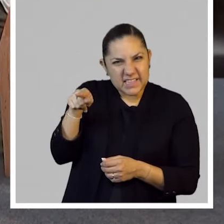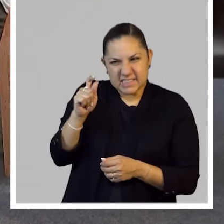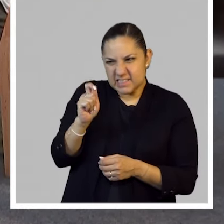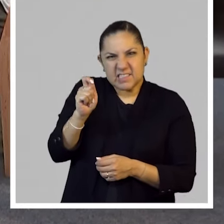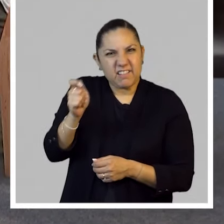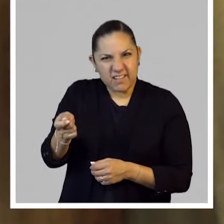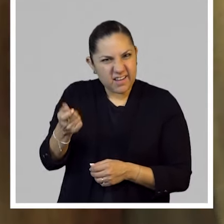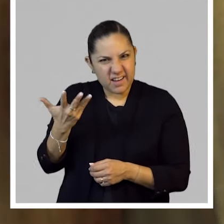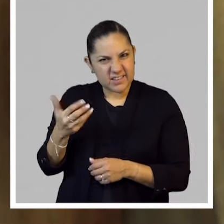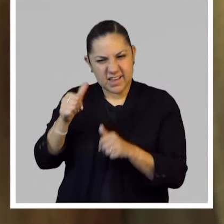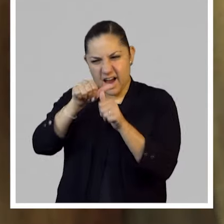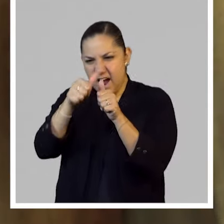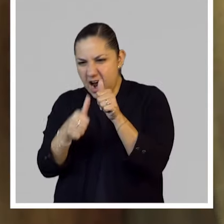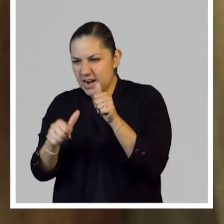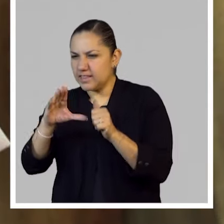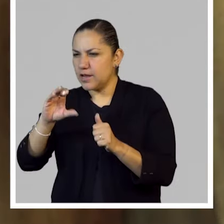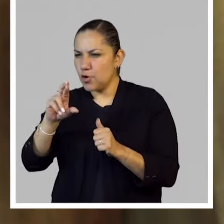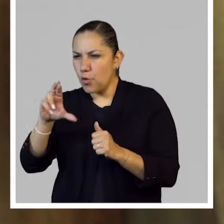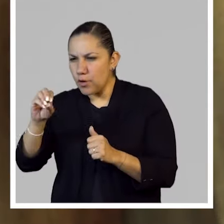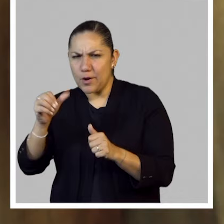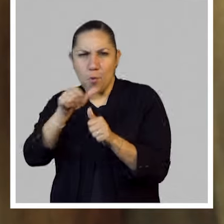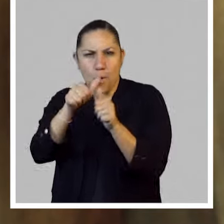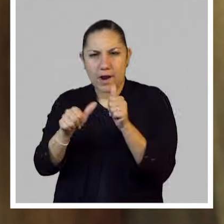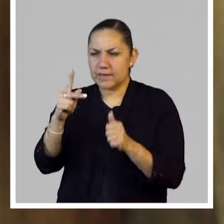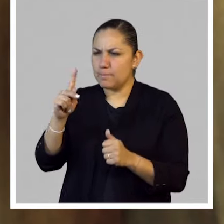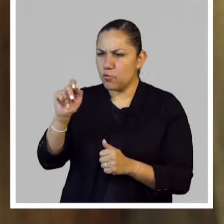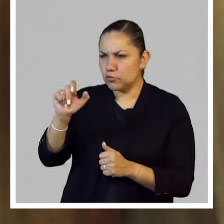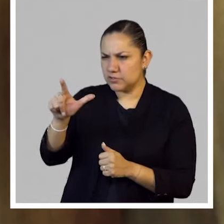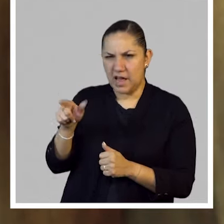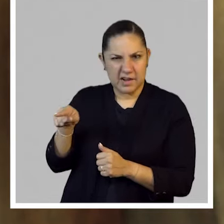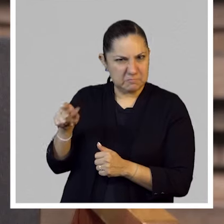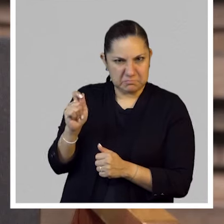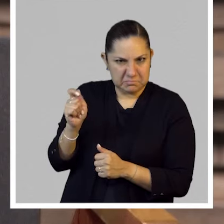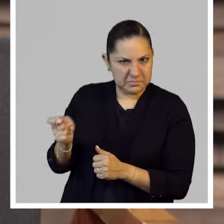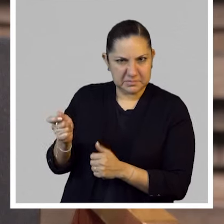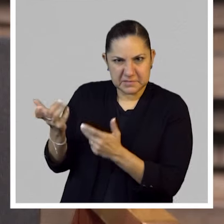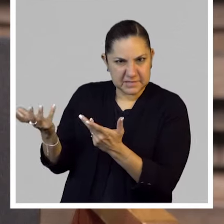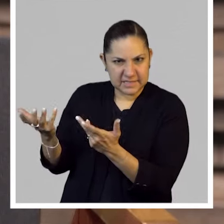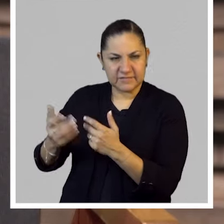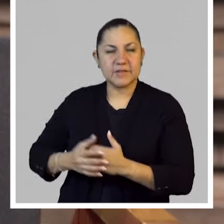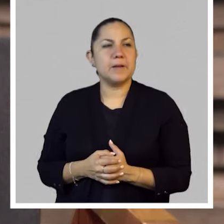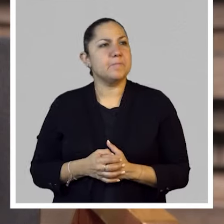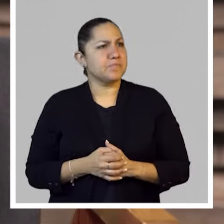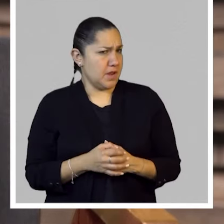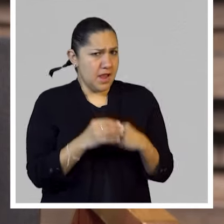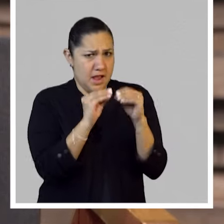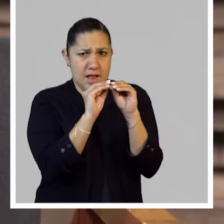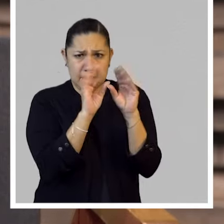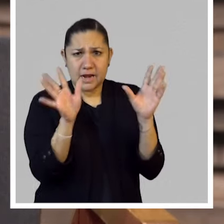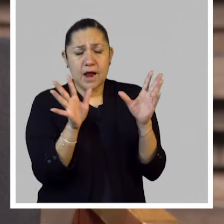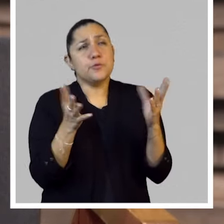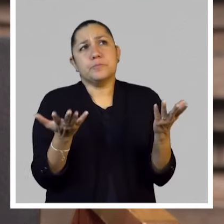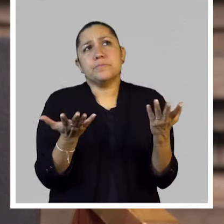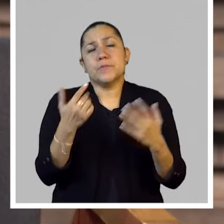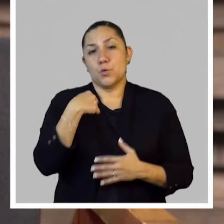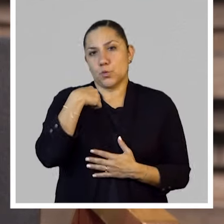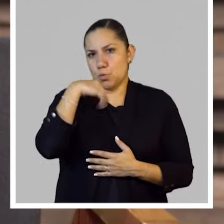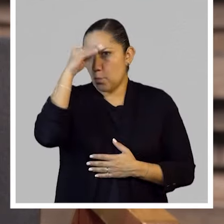esta corriente del arte correo o el arte postal? Muy bien, pues sí, creo que siempre vale la pena